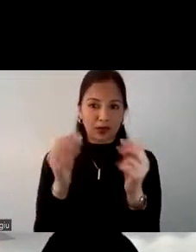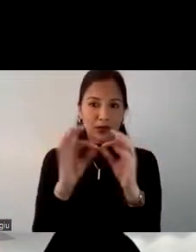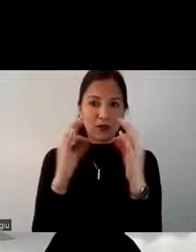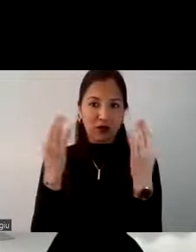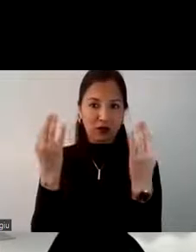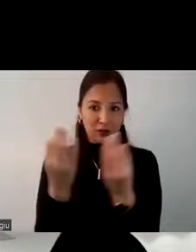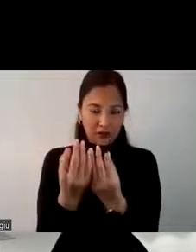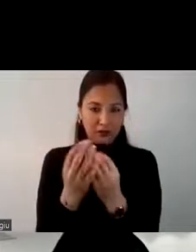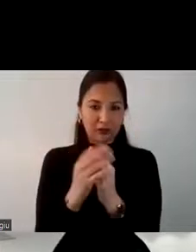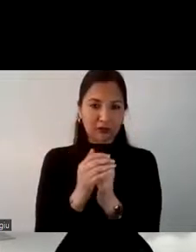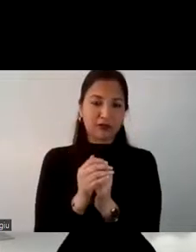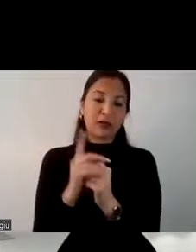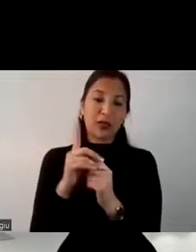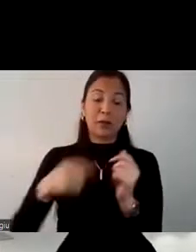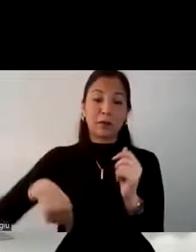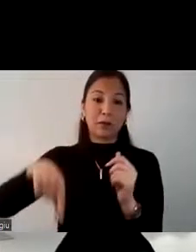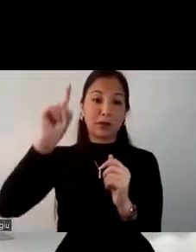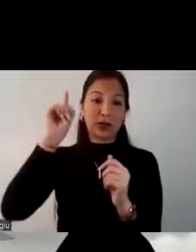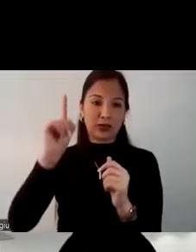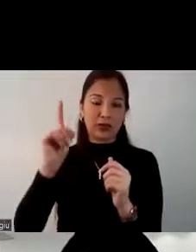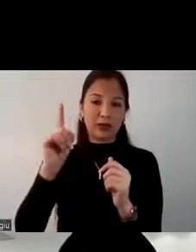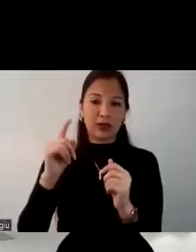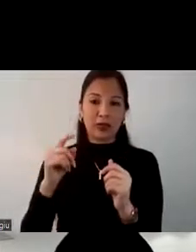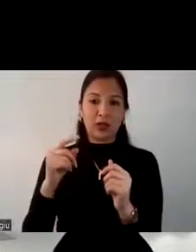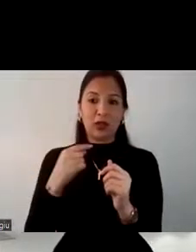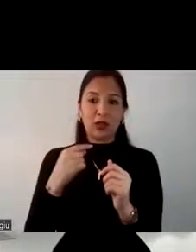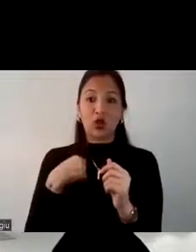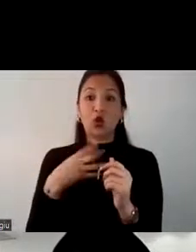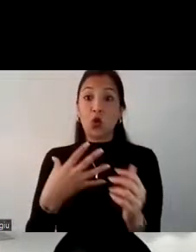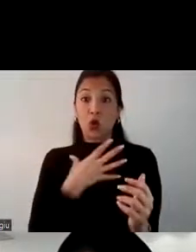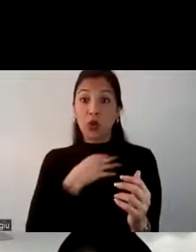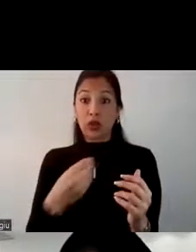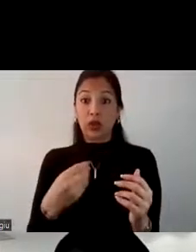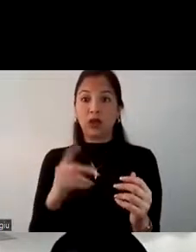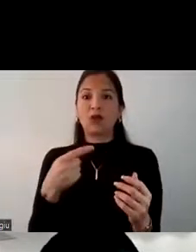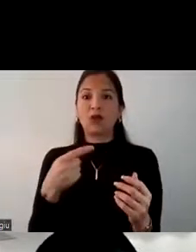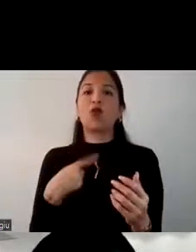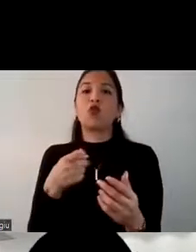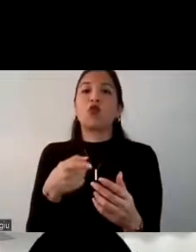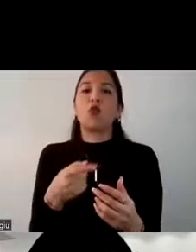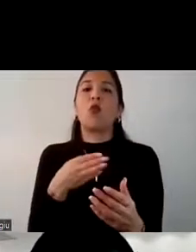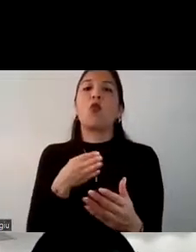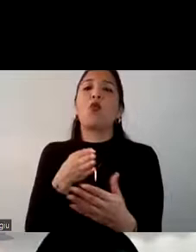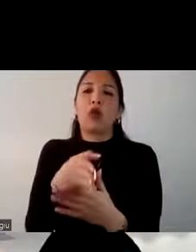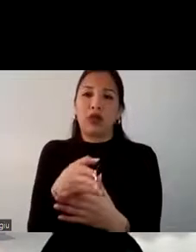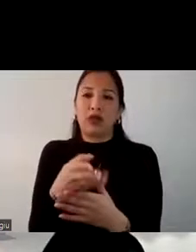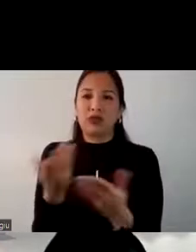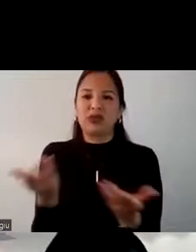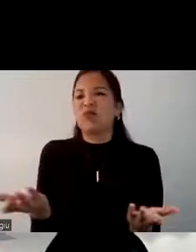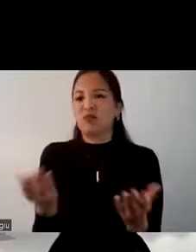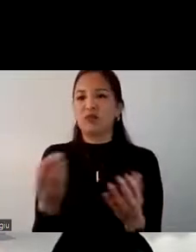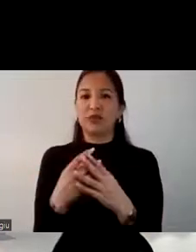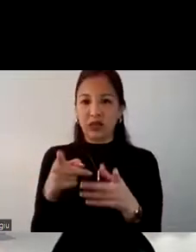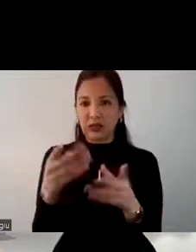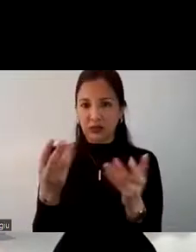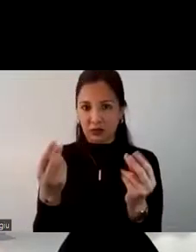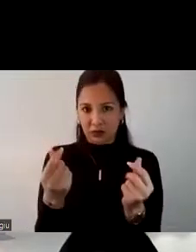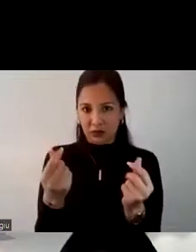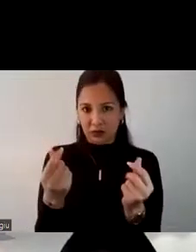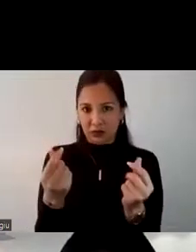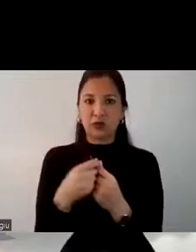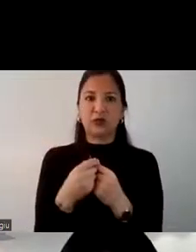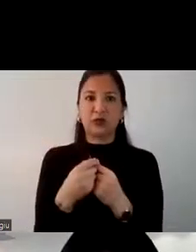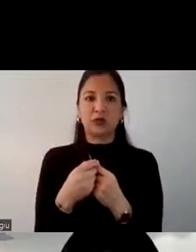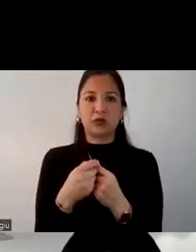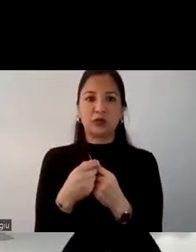que es la principal barrera. Porque una cosa es lo que nosotros queremos y otra cosa es lo que en realidad tenemos en ese momento de dinero.